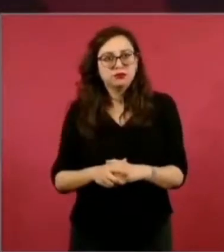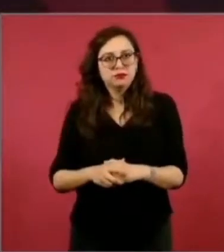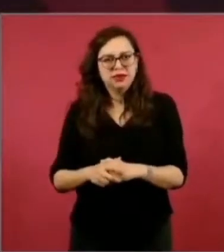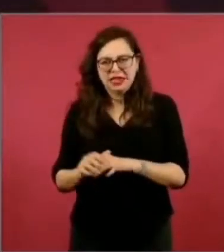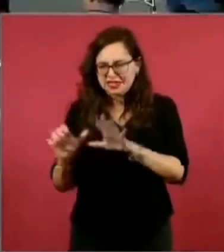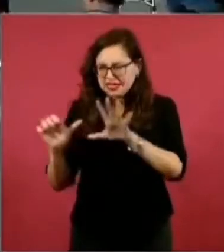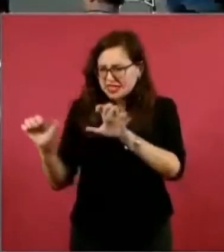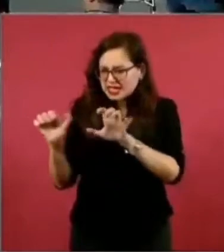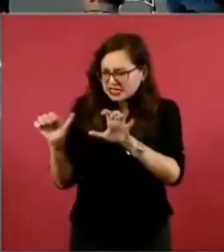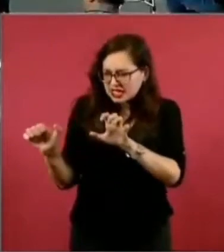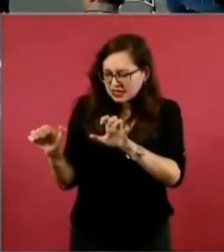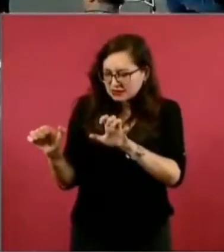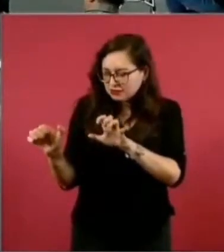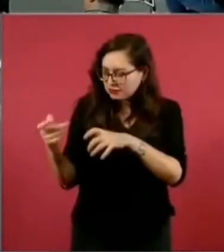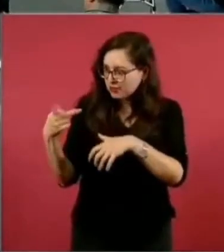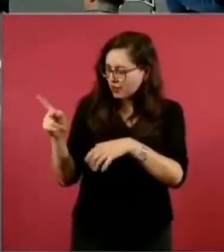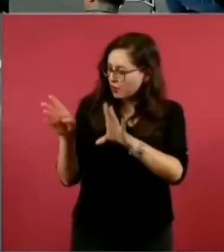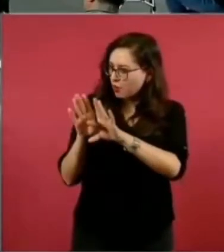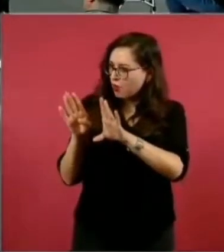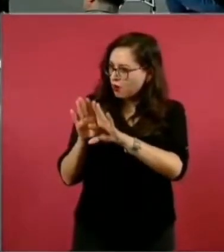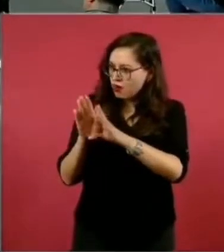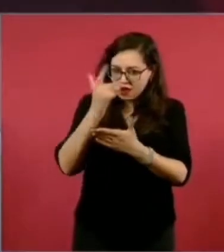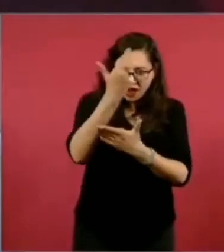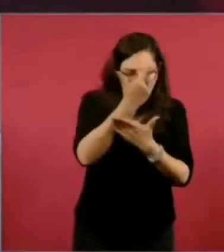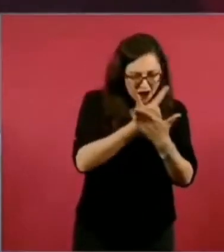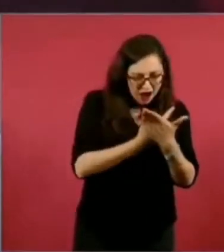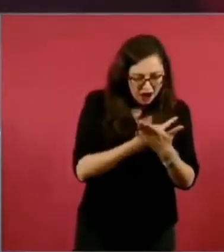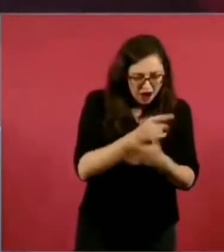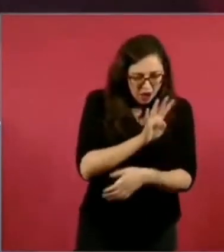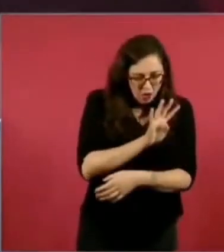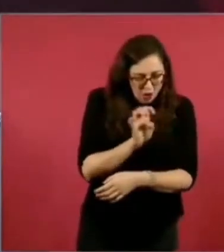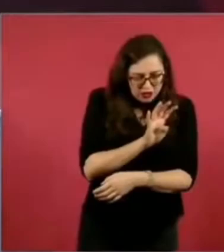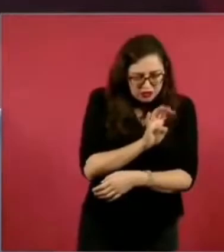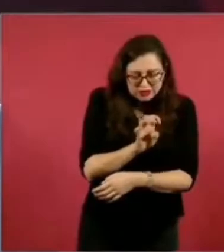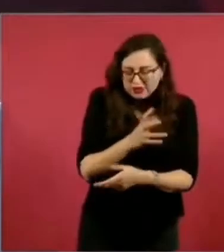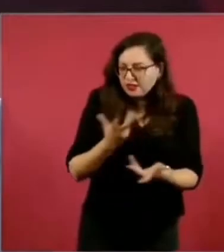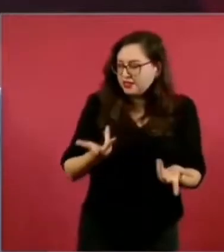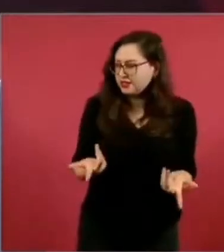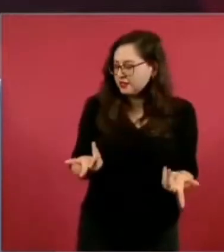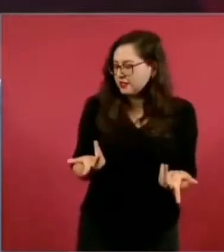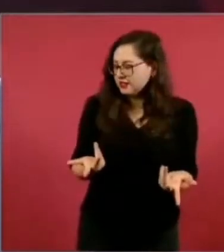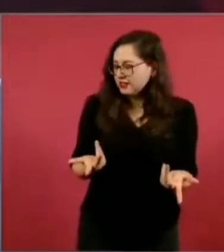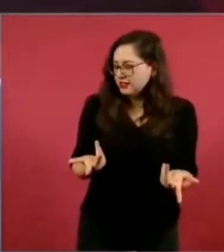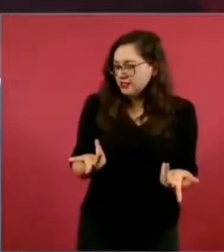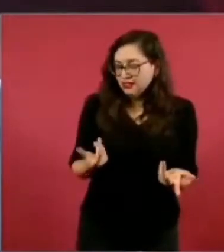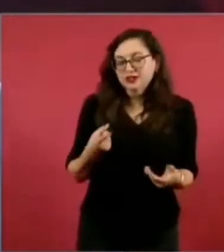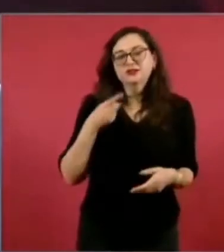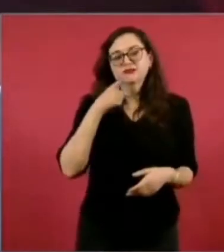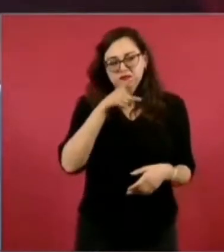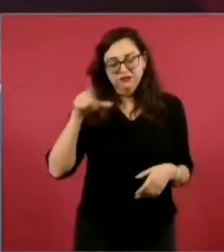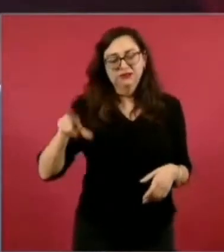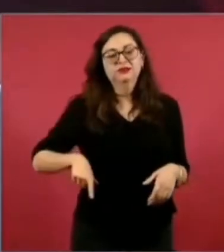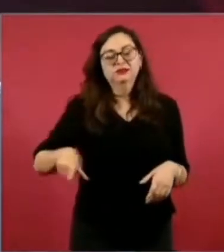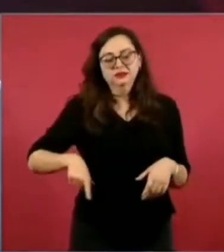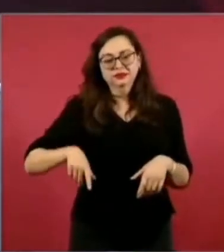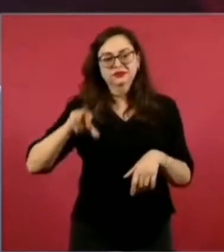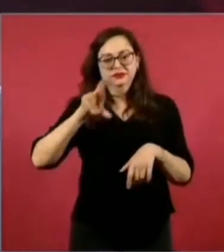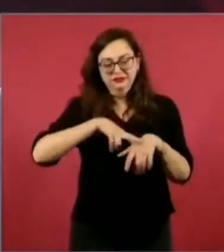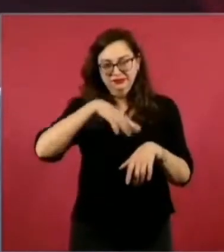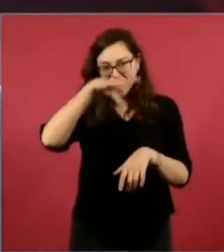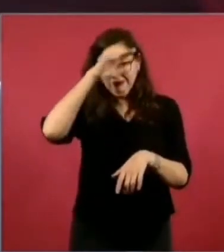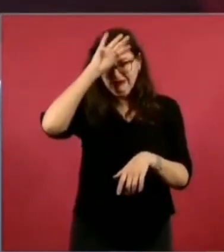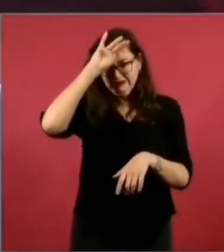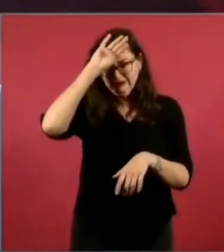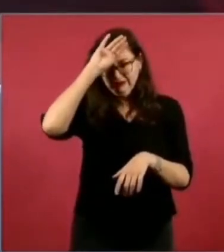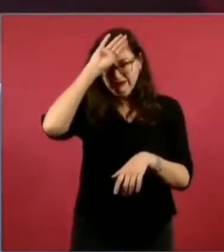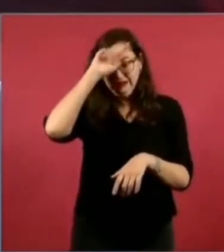y este gobernador fue el que ayudó más en el